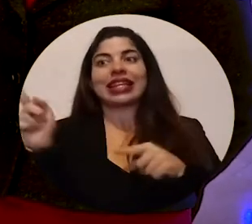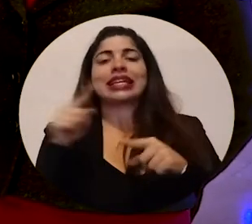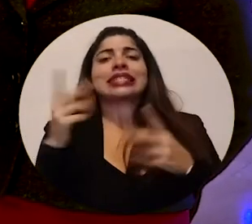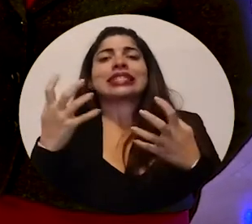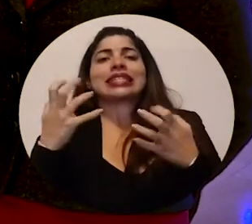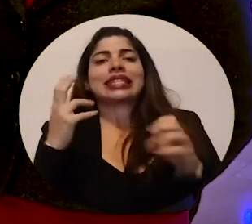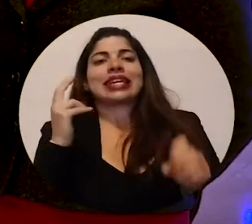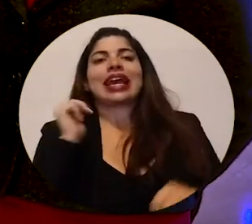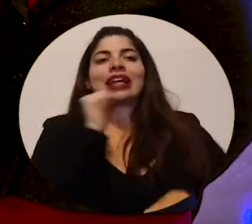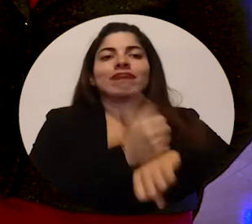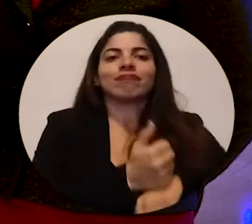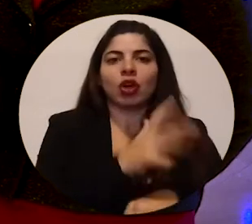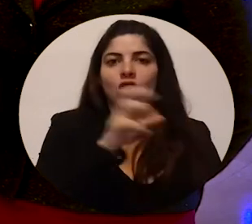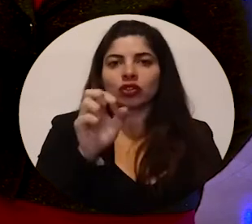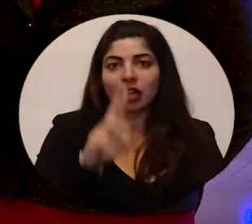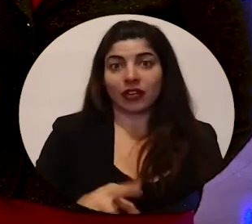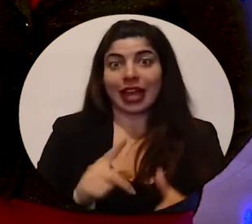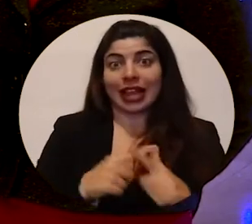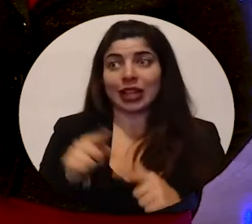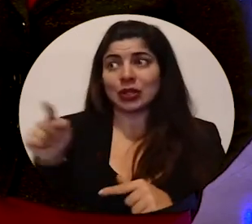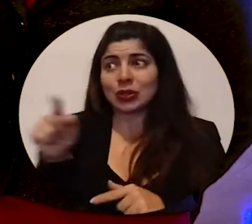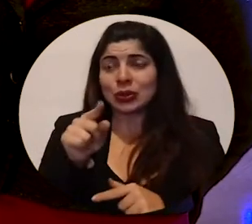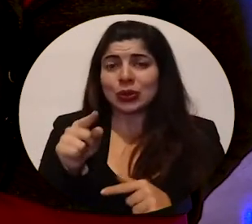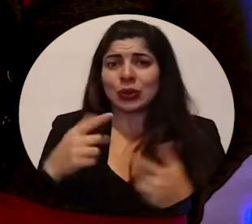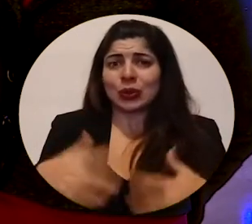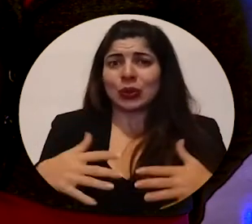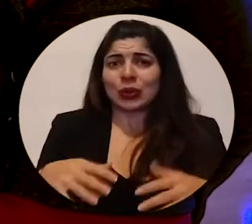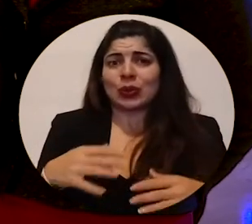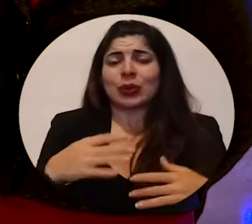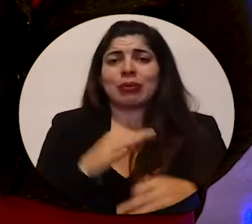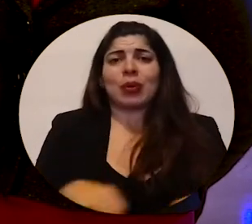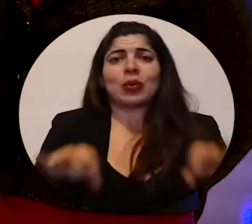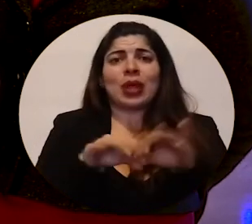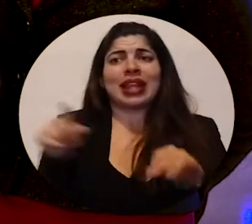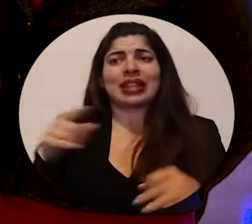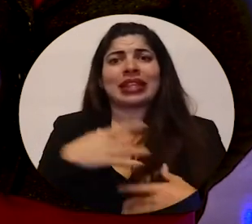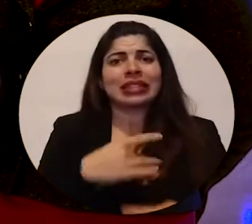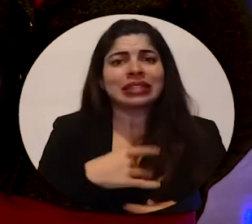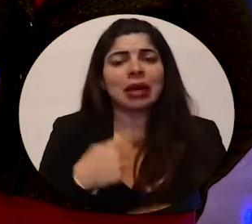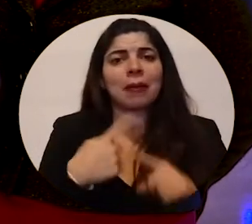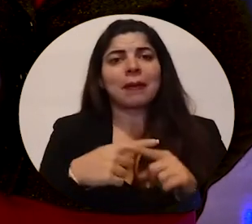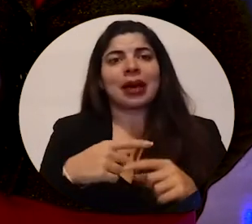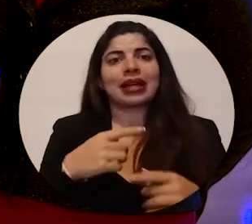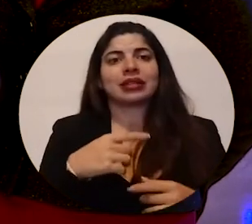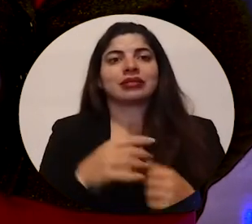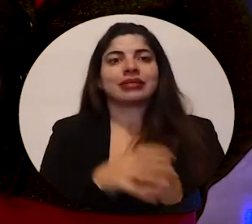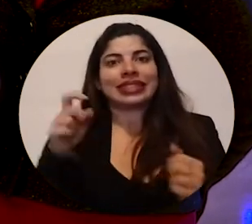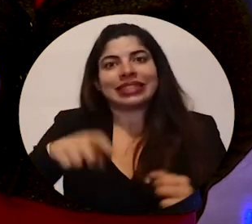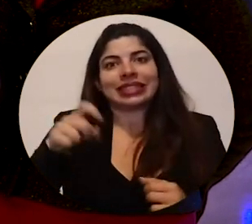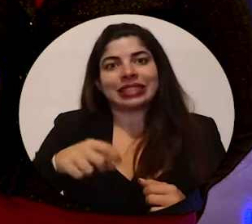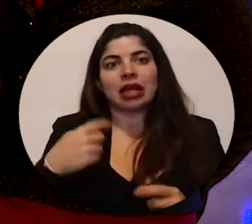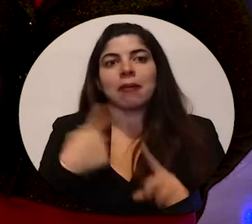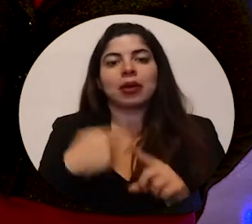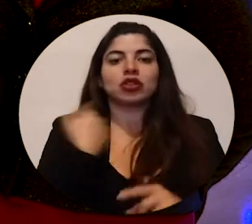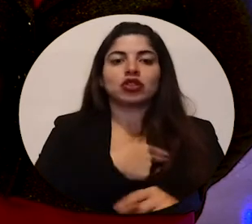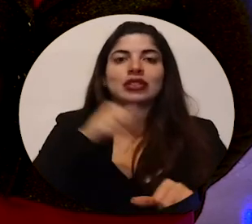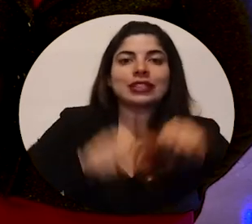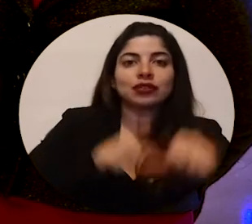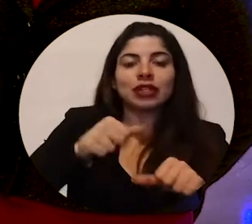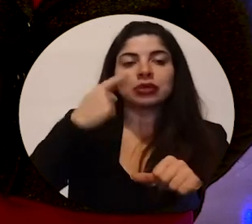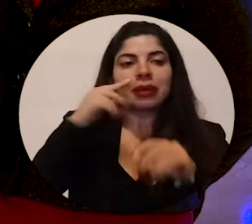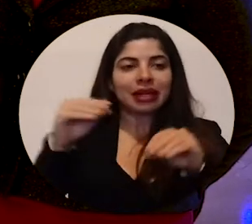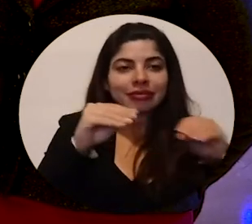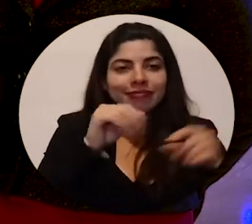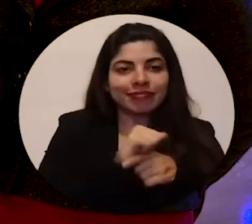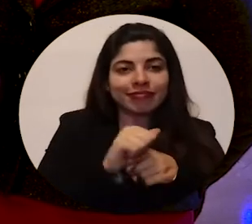Costa Rica. Yo creo que es importante esa necesidad y ese interés que existe y sobre eso pues todos los esfuerzos que estamos haciendo en capacitando en